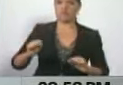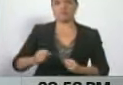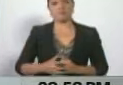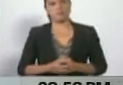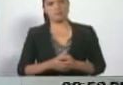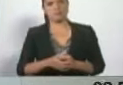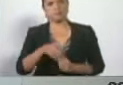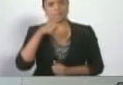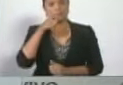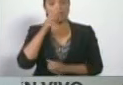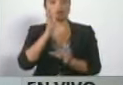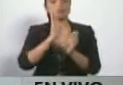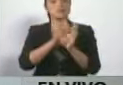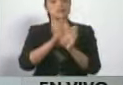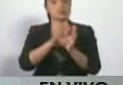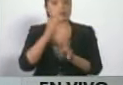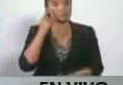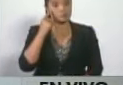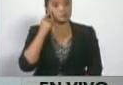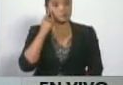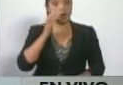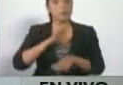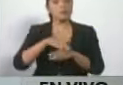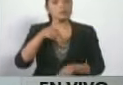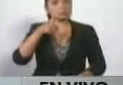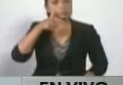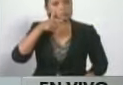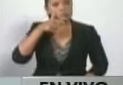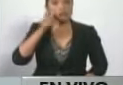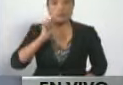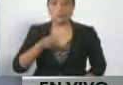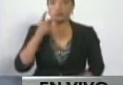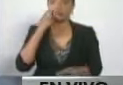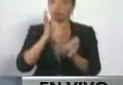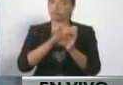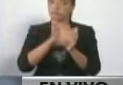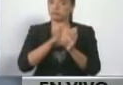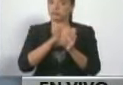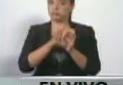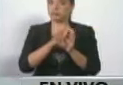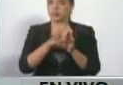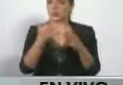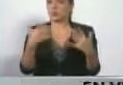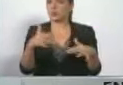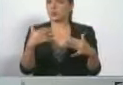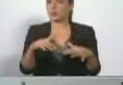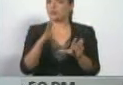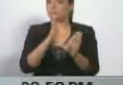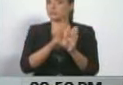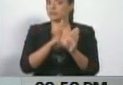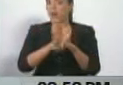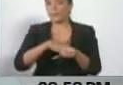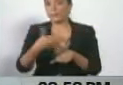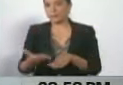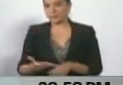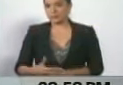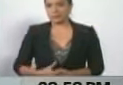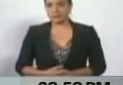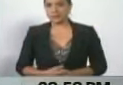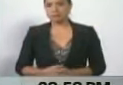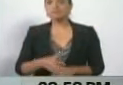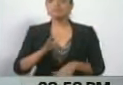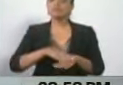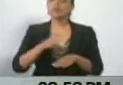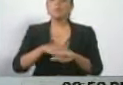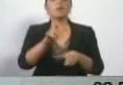analista psiquiátrico, porque hay que meterle un poquito a la psiquiatría. Un poco o bastante. Un poco o bastante, ¿por qué? ¿Por qué esta